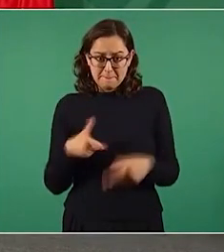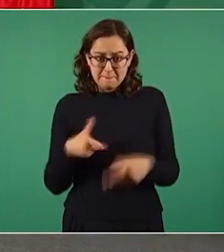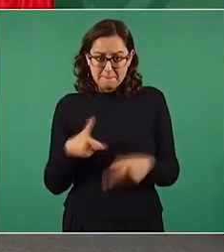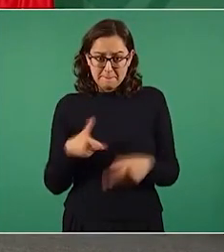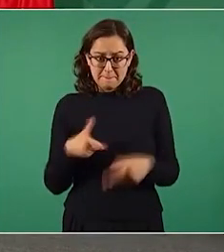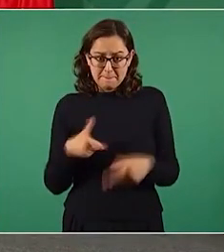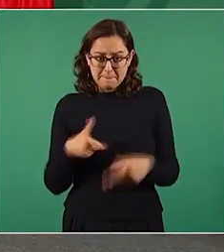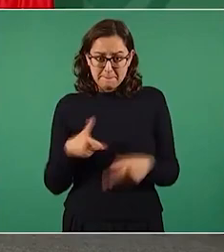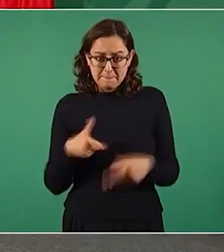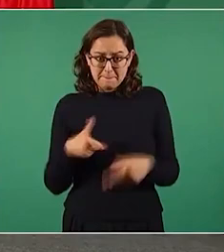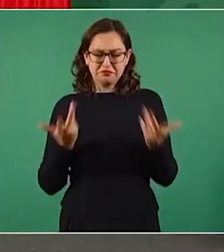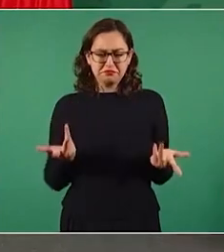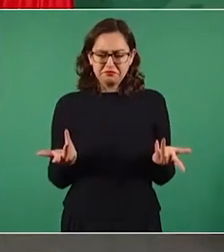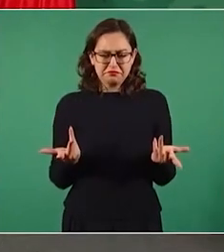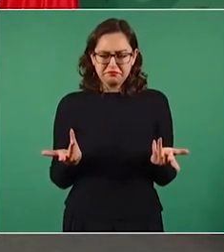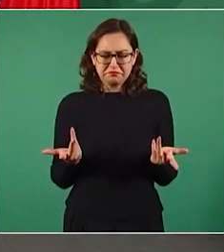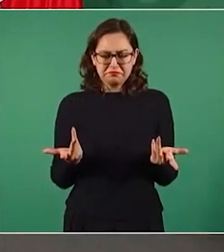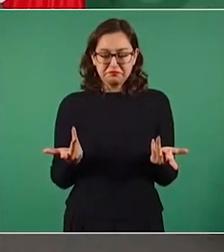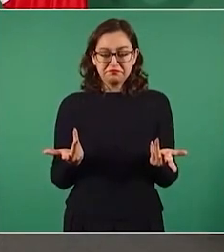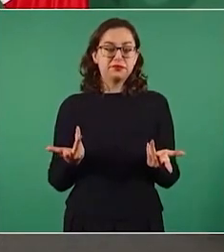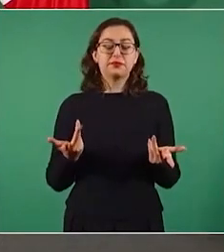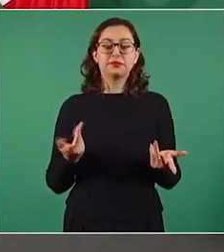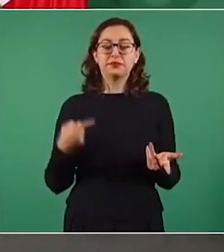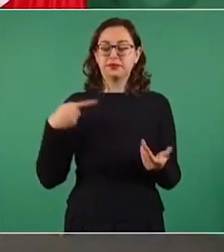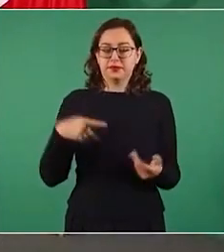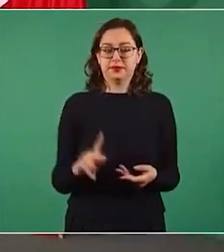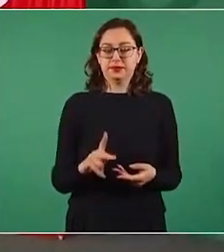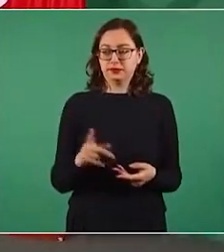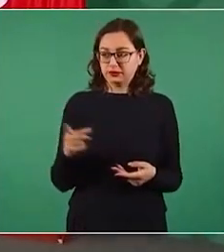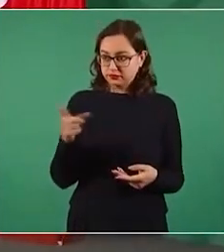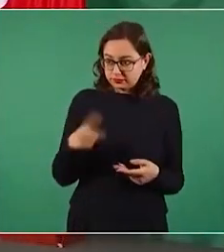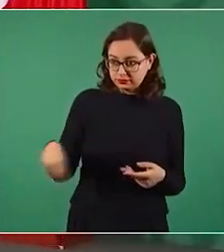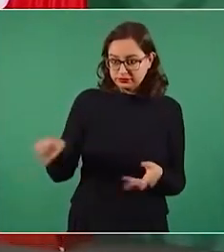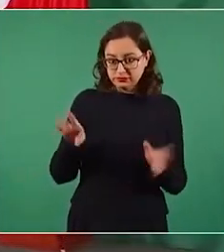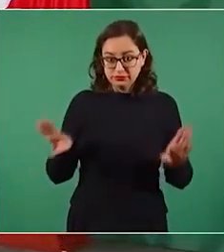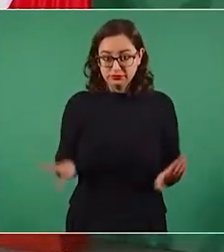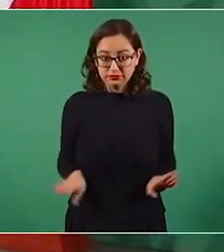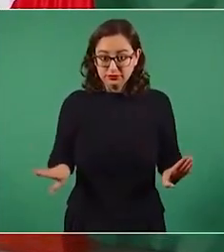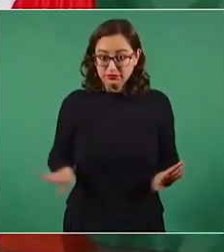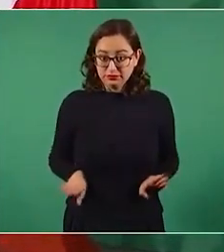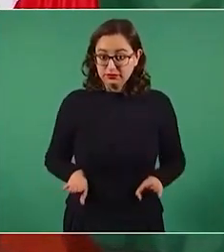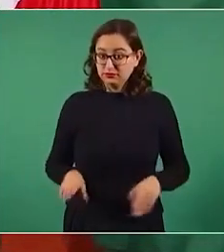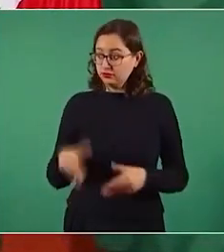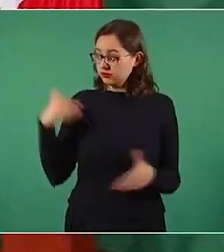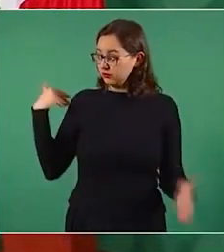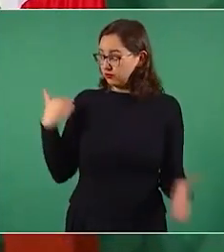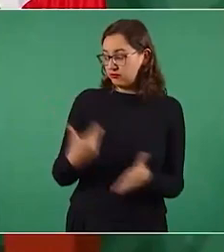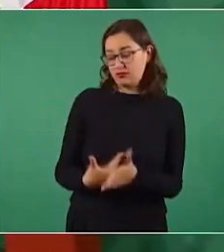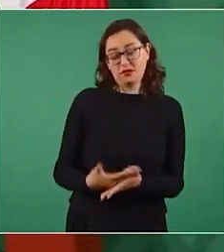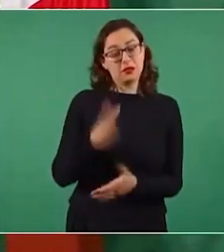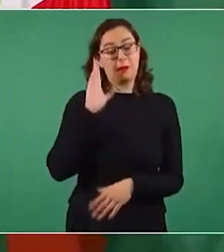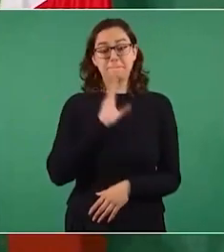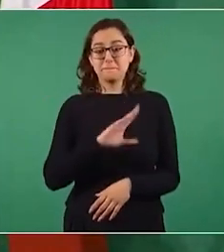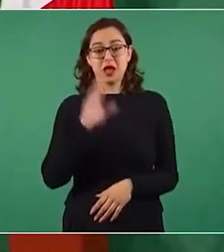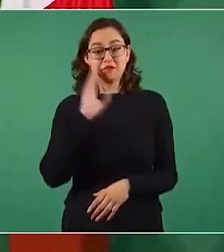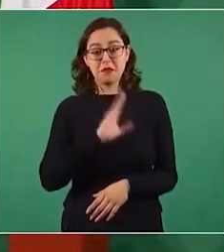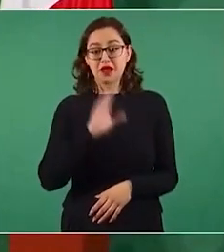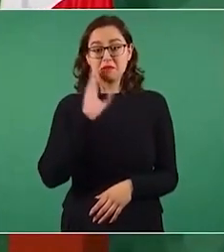Es que no han estado a la altura de las circunstancias y tenemos